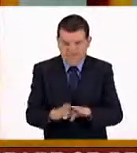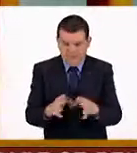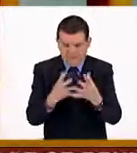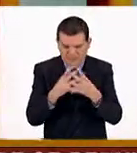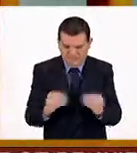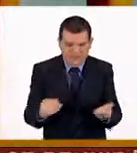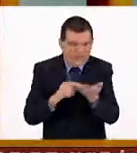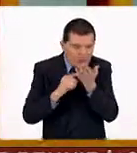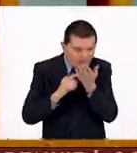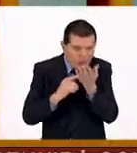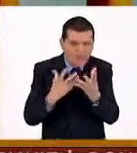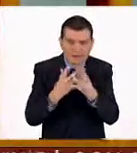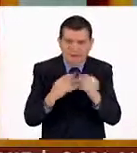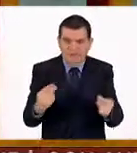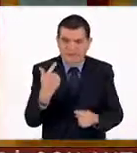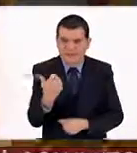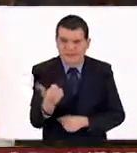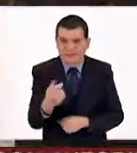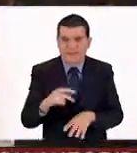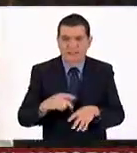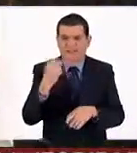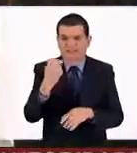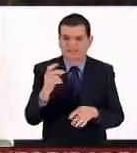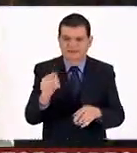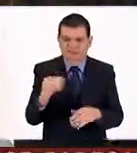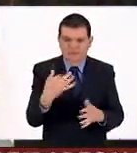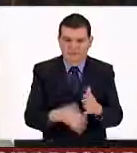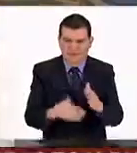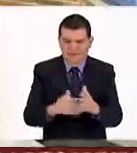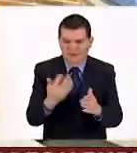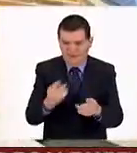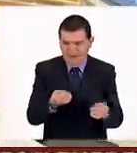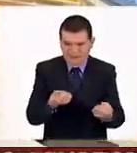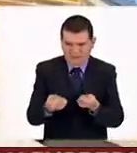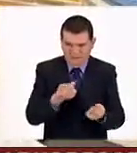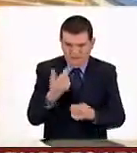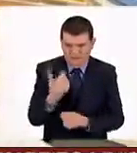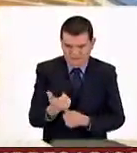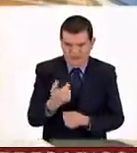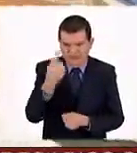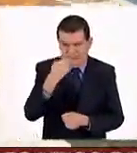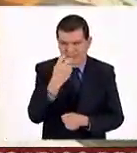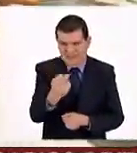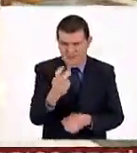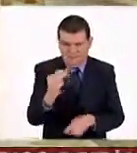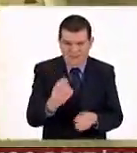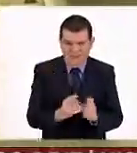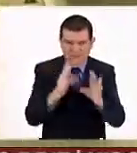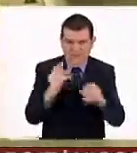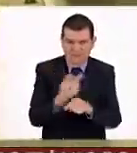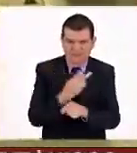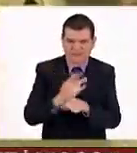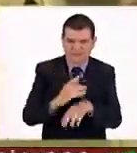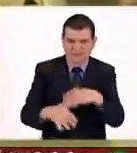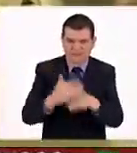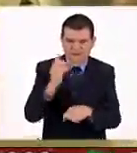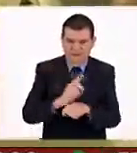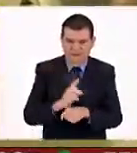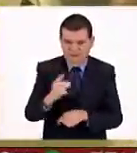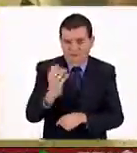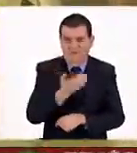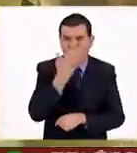desaparecen un abrir y cerrar de ojos, es probable que no tenga un buen control de su dinero. Para que esto no le suceda cada día de pago,